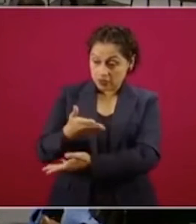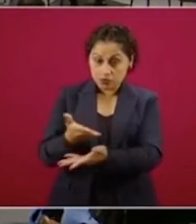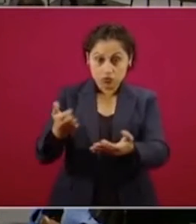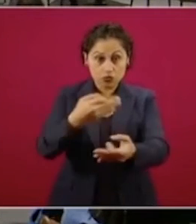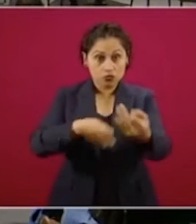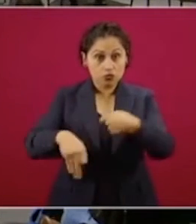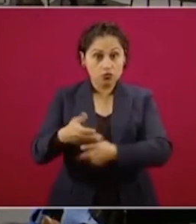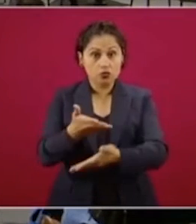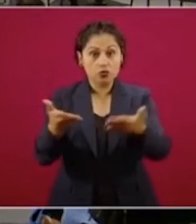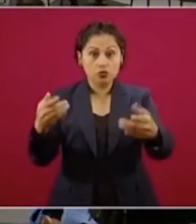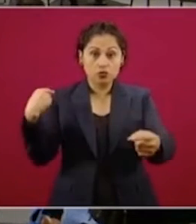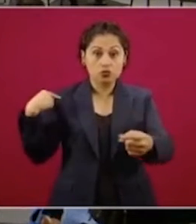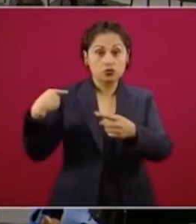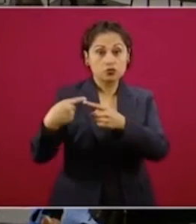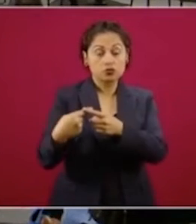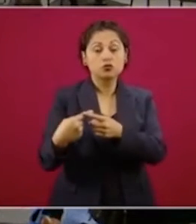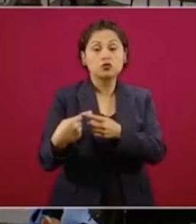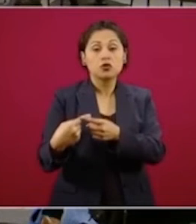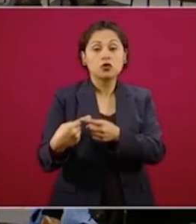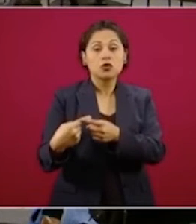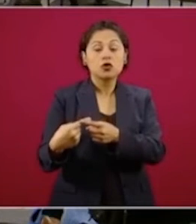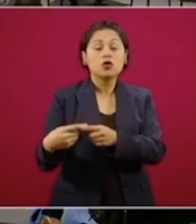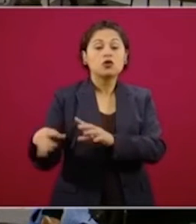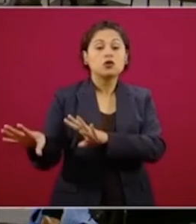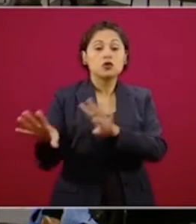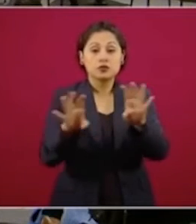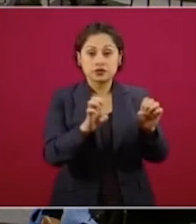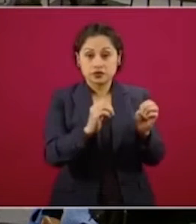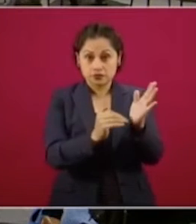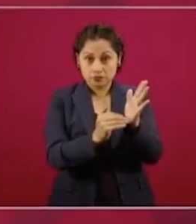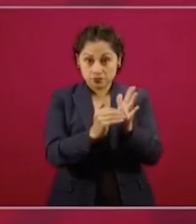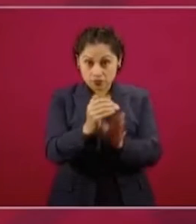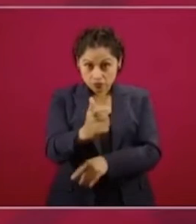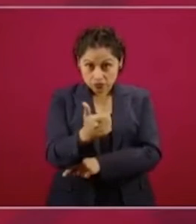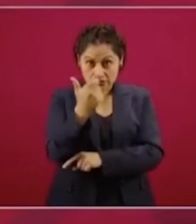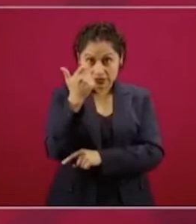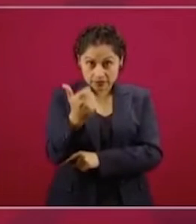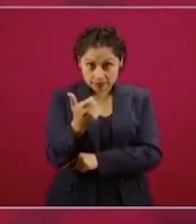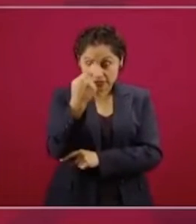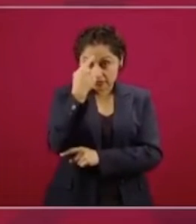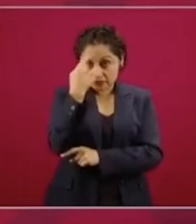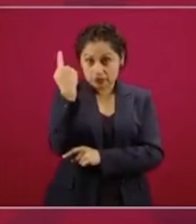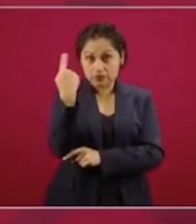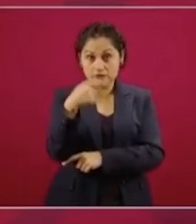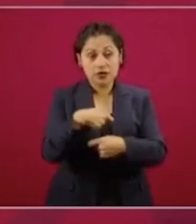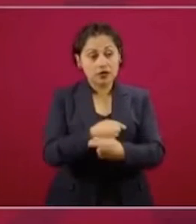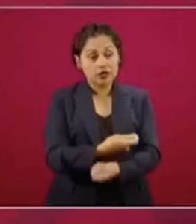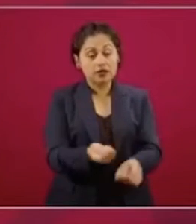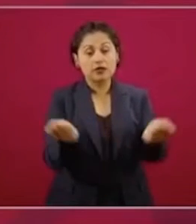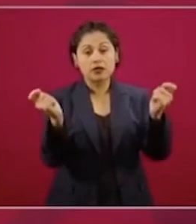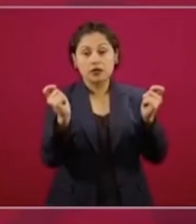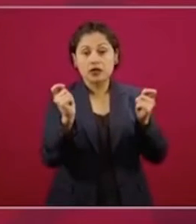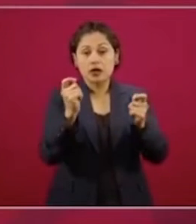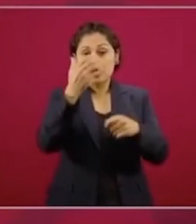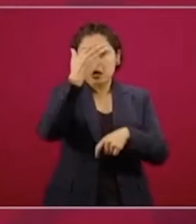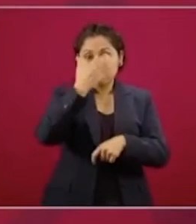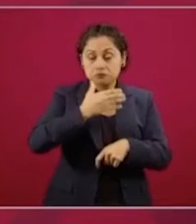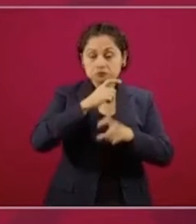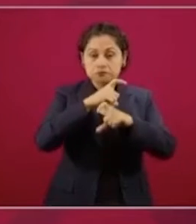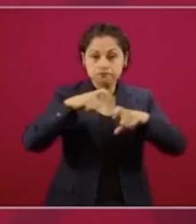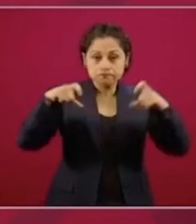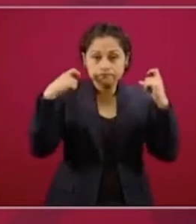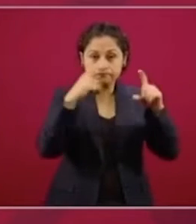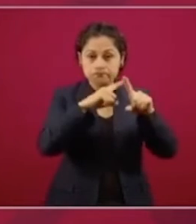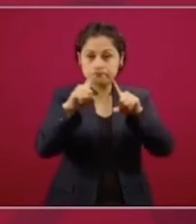fecha se han reunido 900 millones de pesos, se van a distribuir kits en 24 estados, ya están